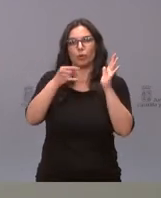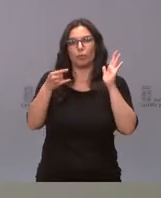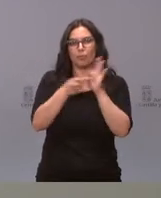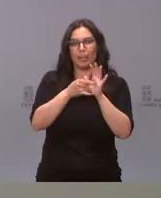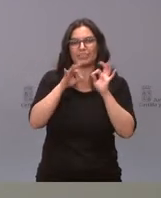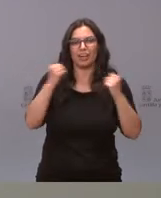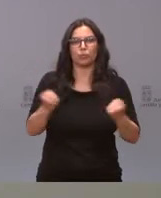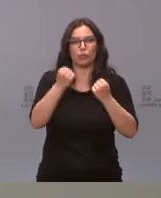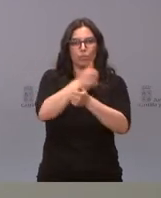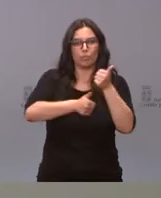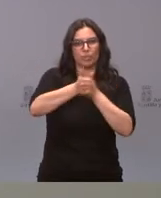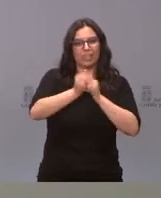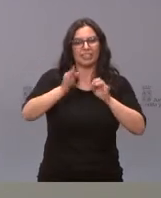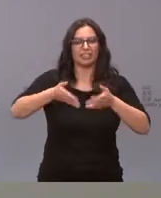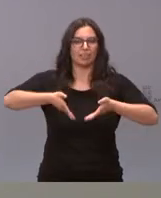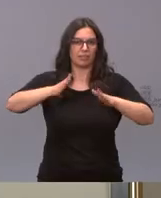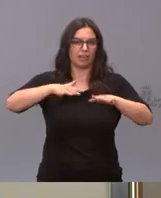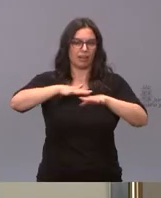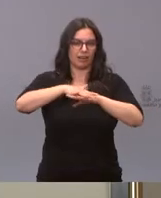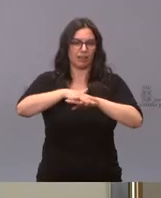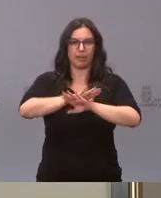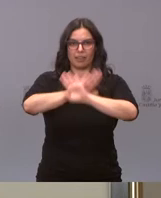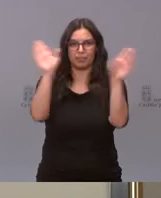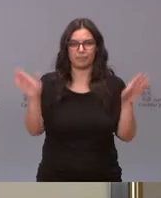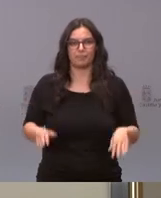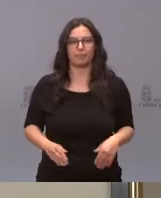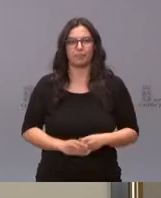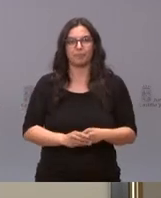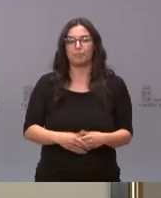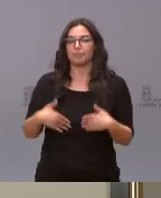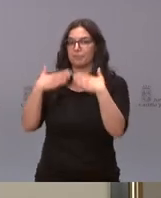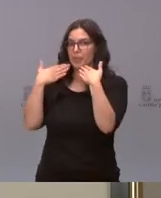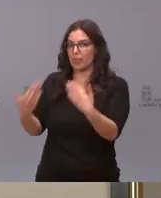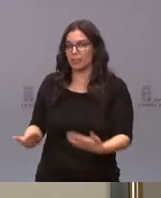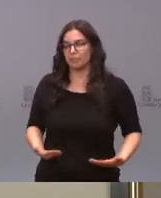prioritarias en materia de carreteras. Nada más. Bien, muchísimas gracias.